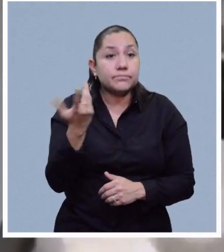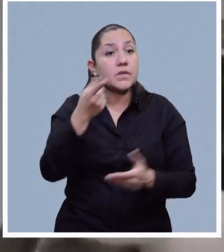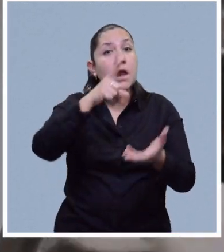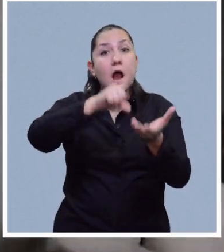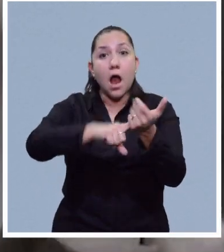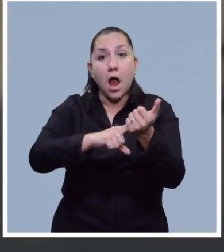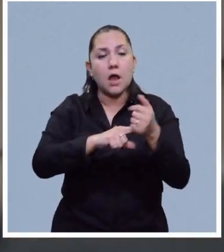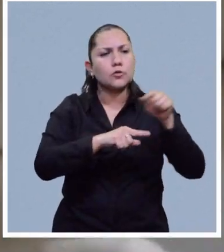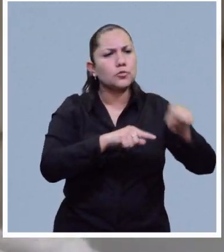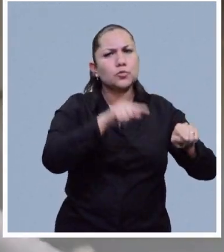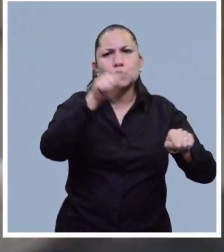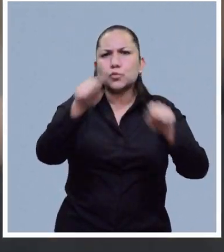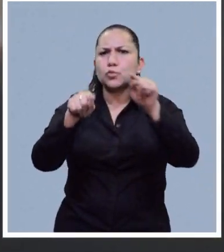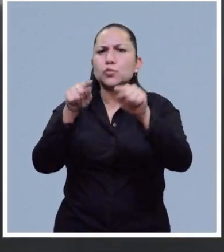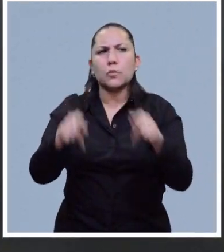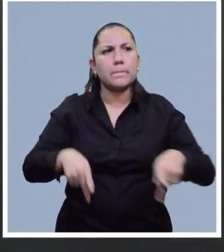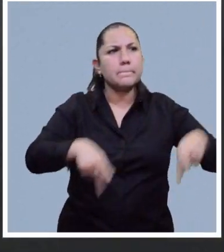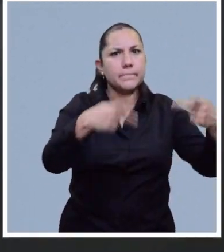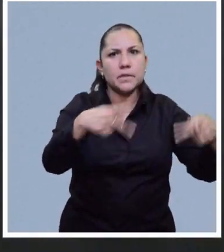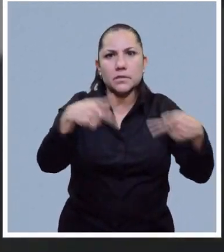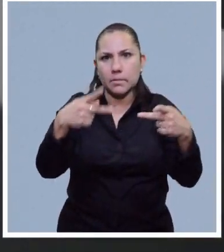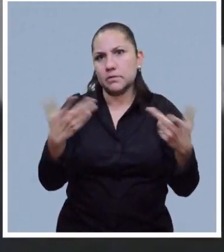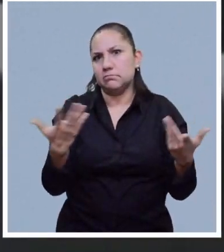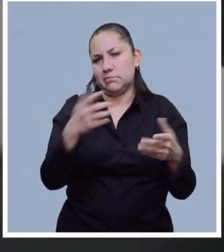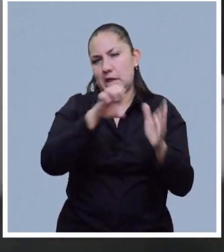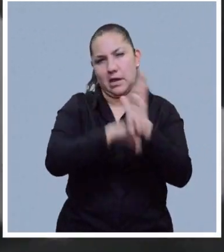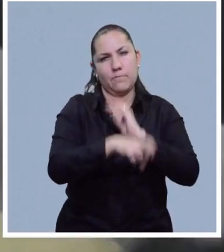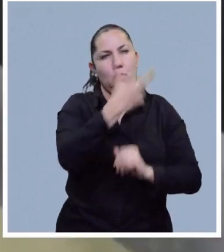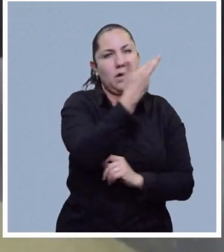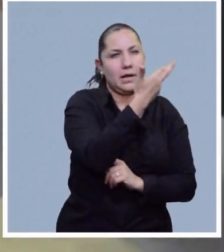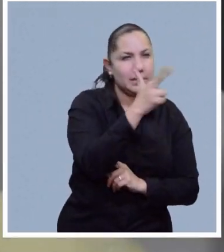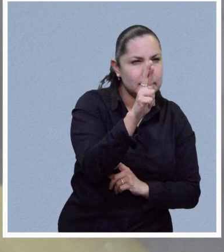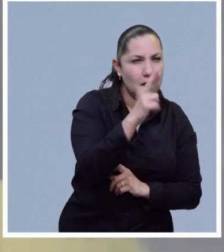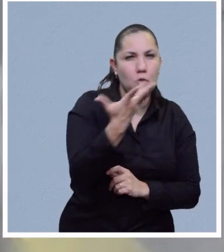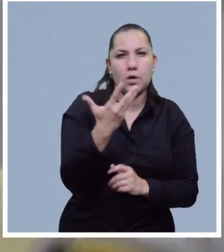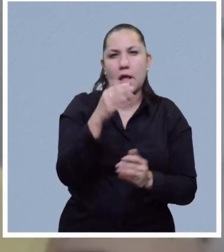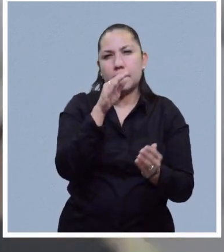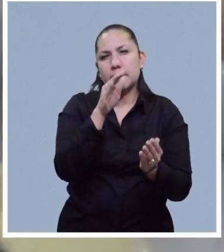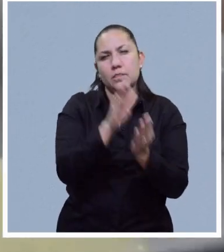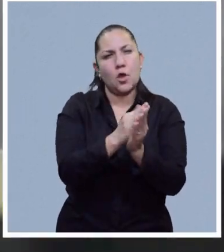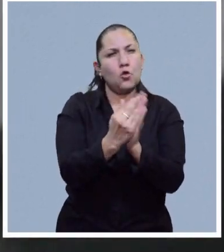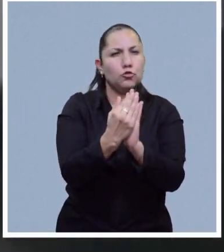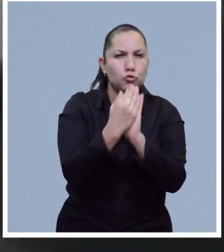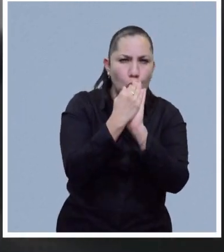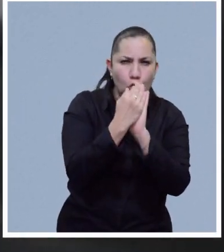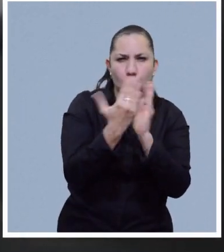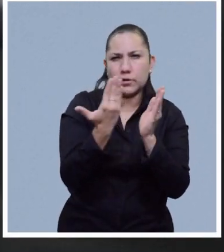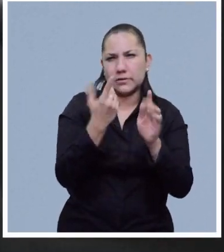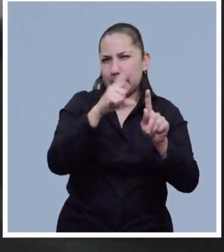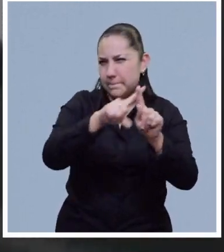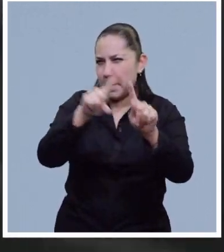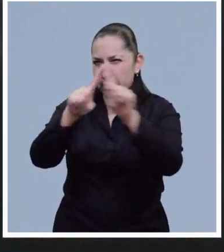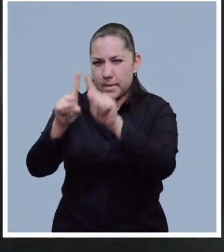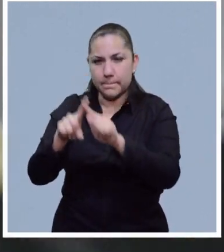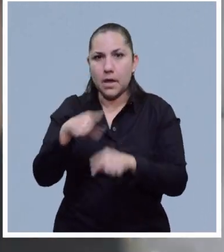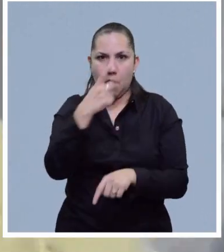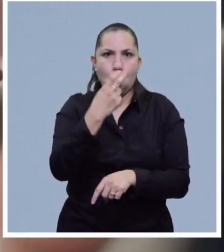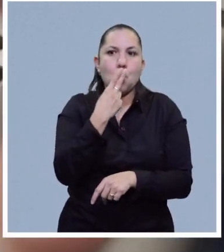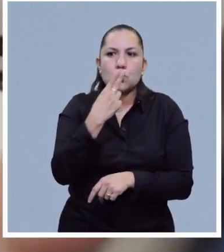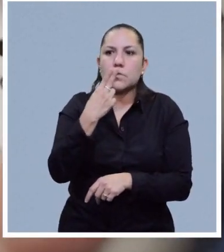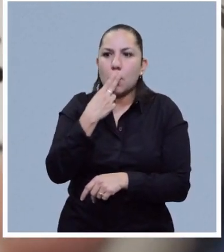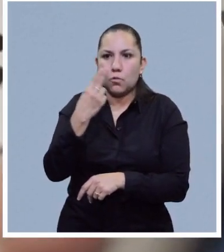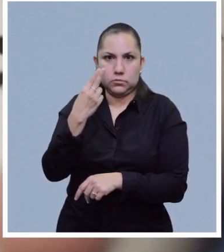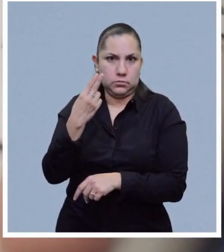venta de comida, lo que son restaurantes, fondas, taquerías, torterías, que muchos utilizan este producto.